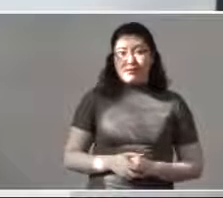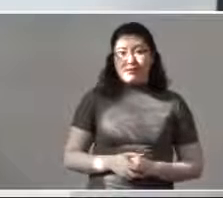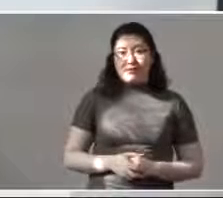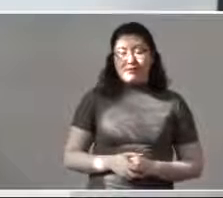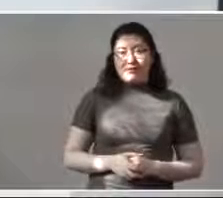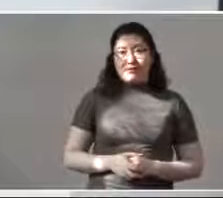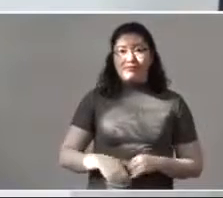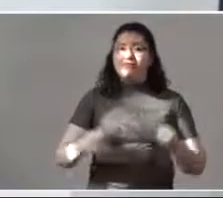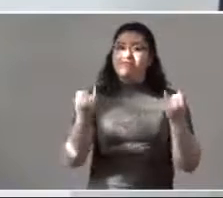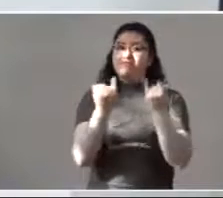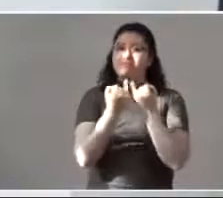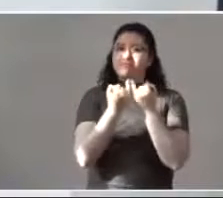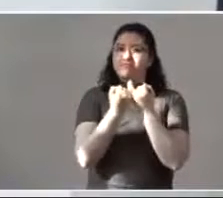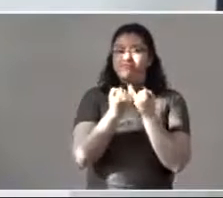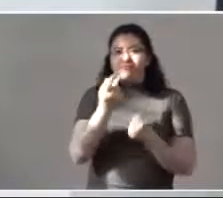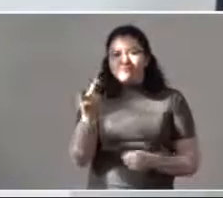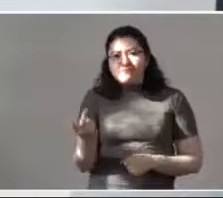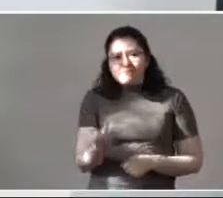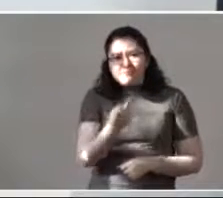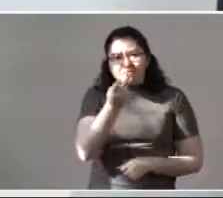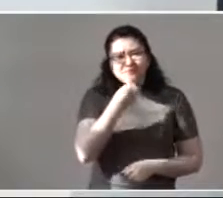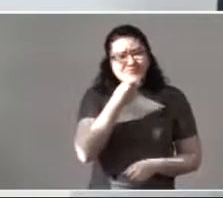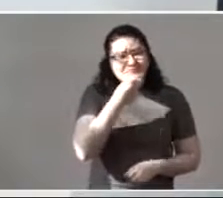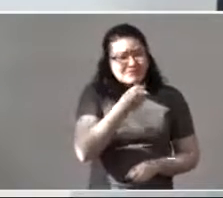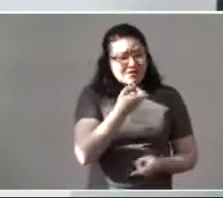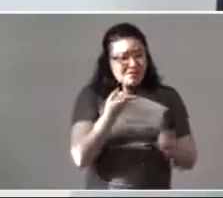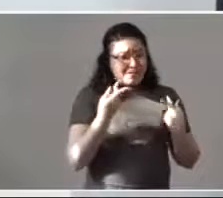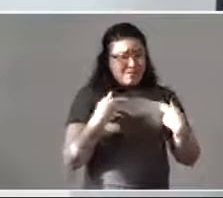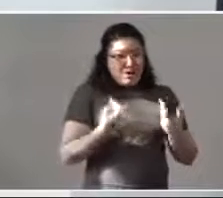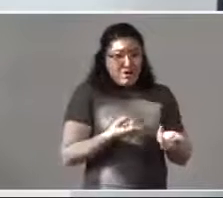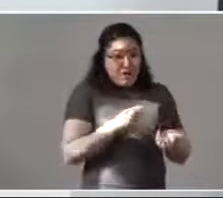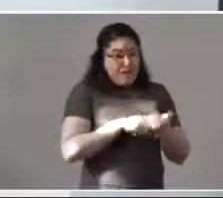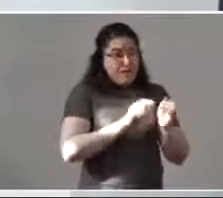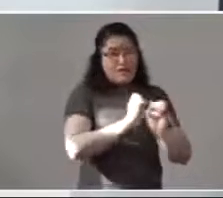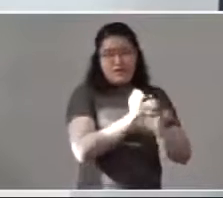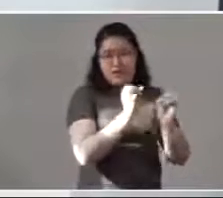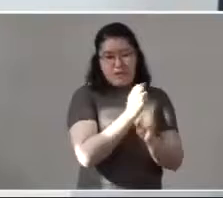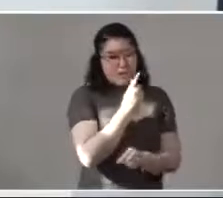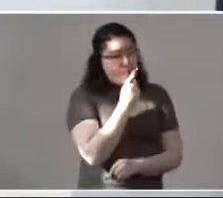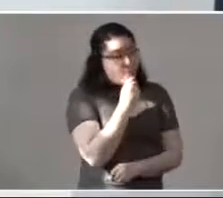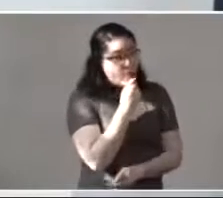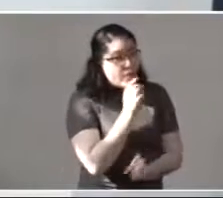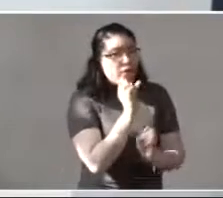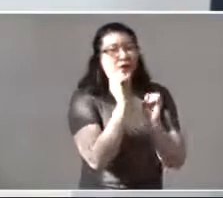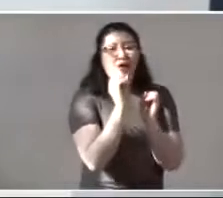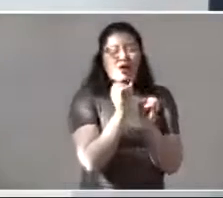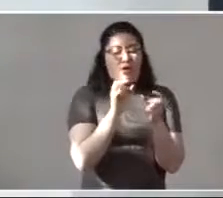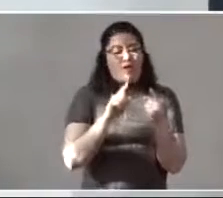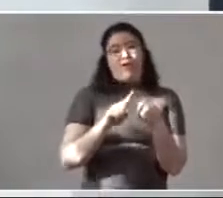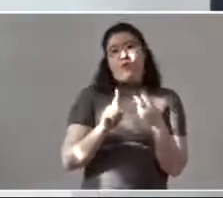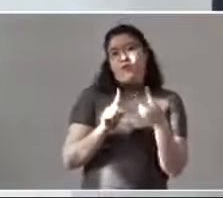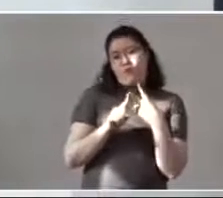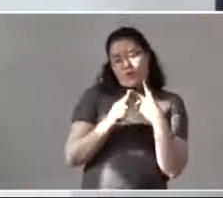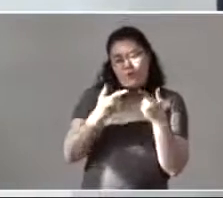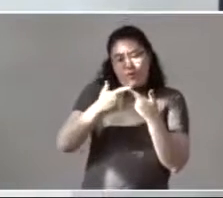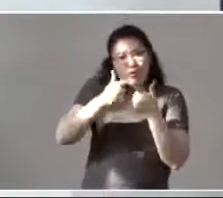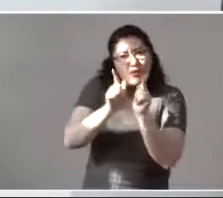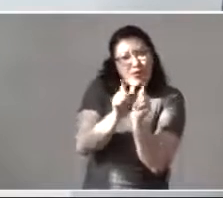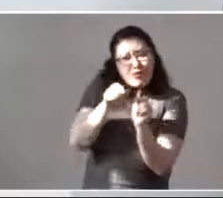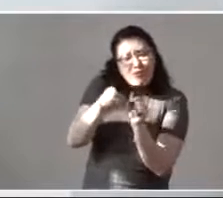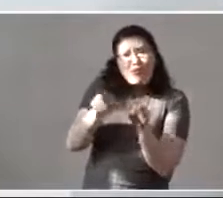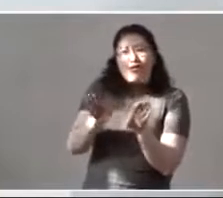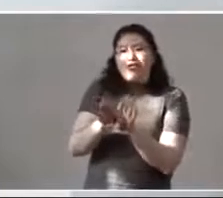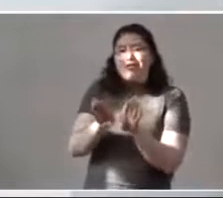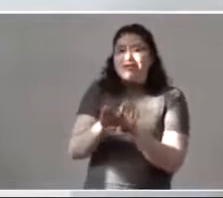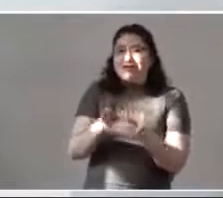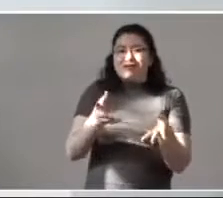Preguntarle, usted refiere que murió una persona que no forma parte ni de la policía, ni de, digamos, este grupo que atacó.